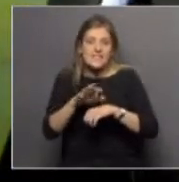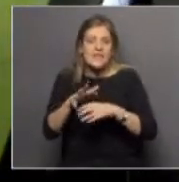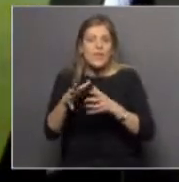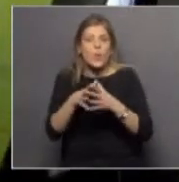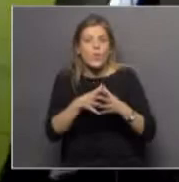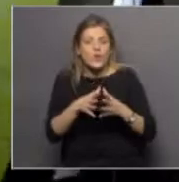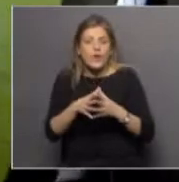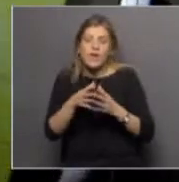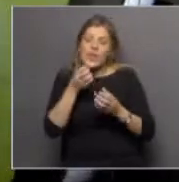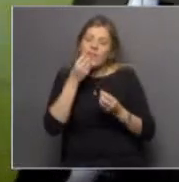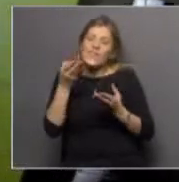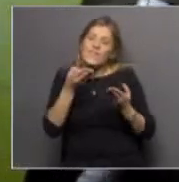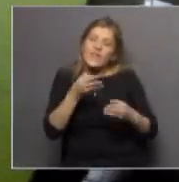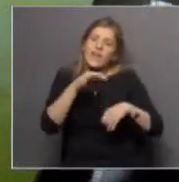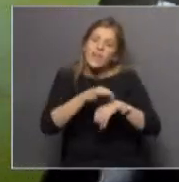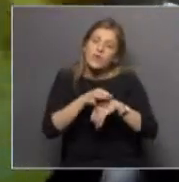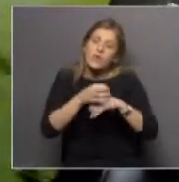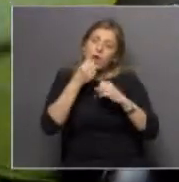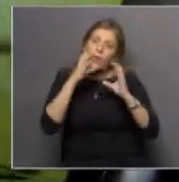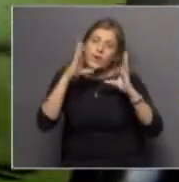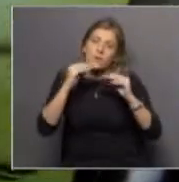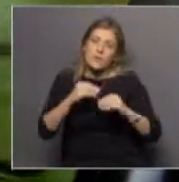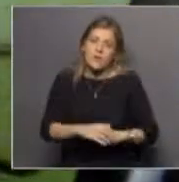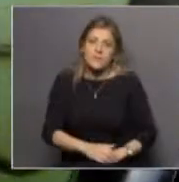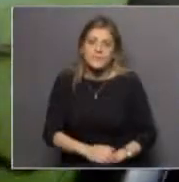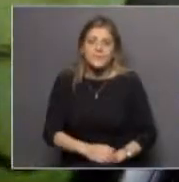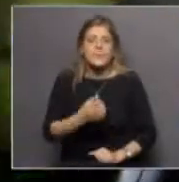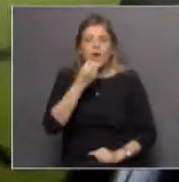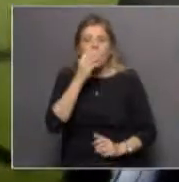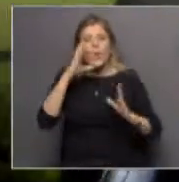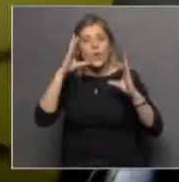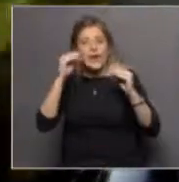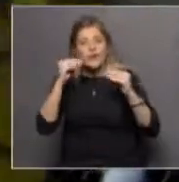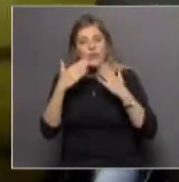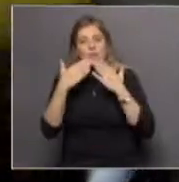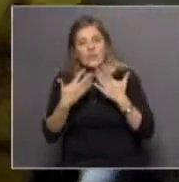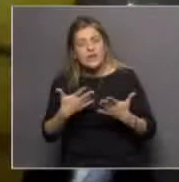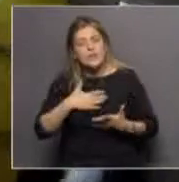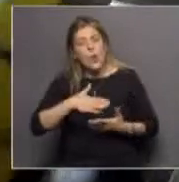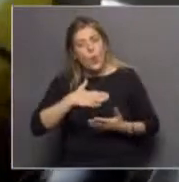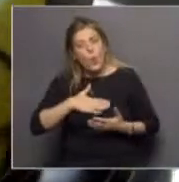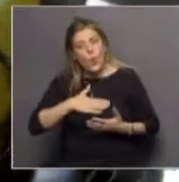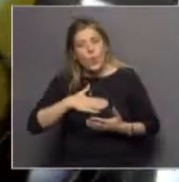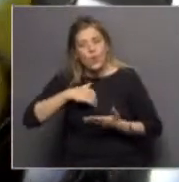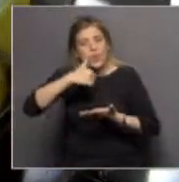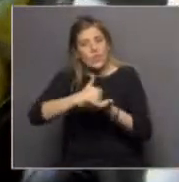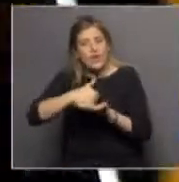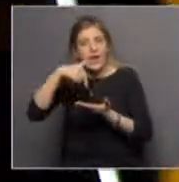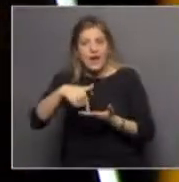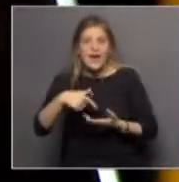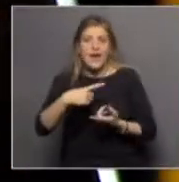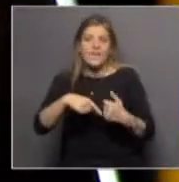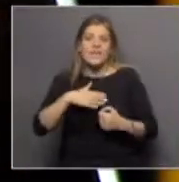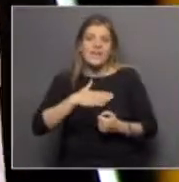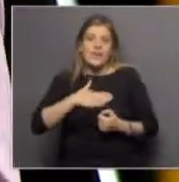doctora Ponzo ¿cómo le va? bienvenida y buenas noches buenas noches muchas gracias un gusto estar en este programa el gusto es nuestro y los